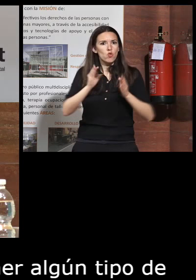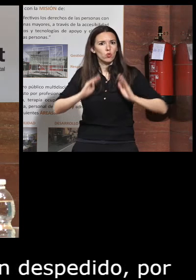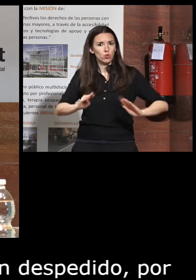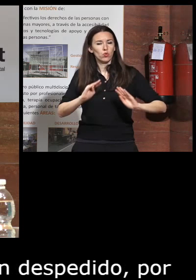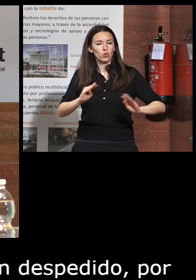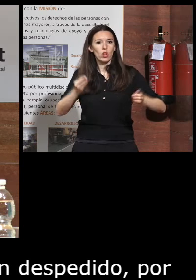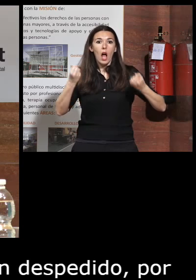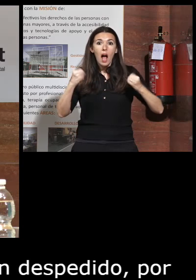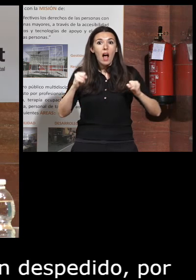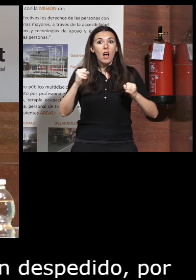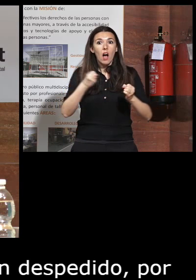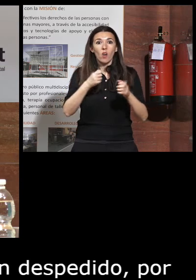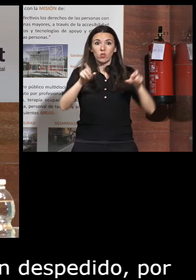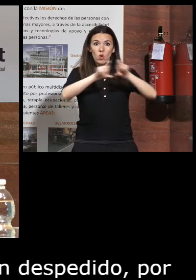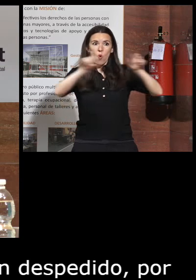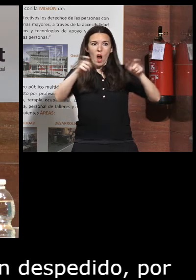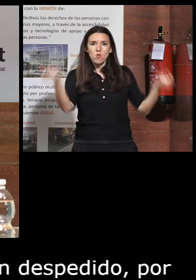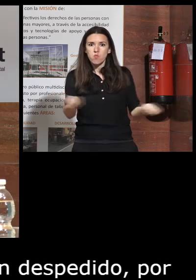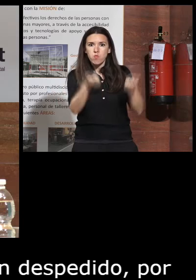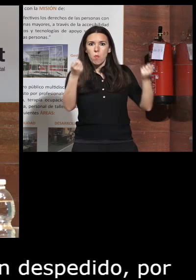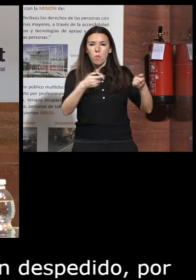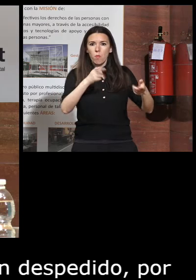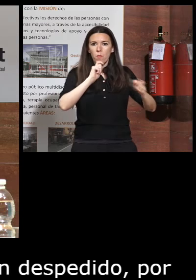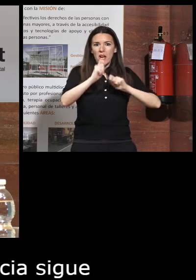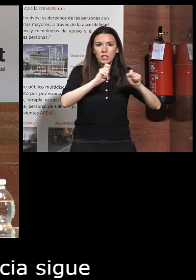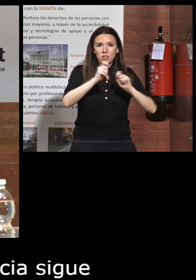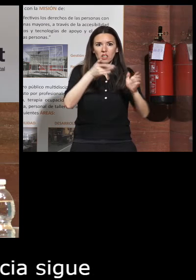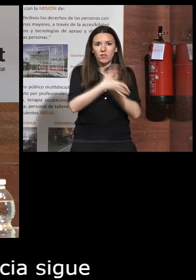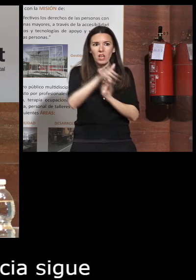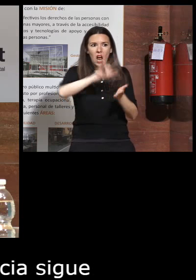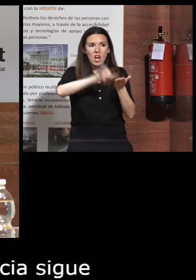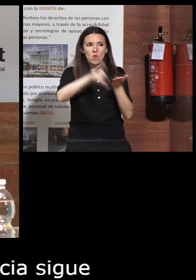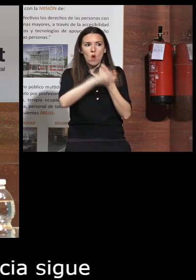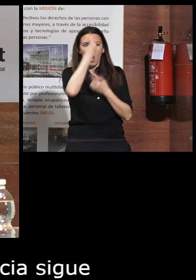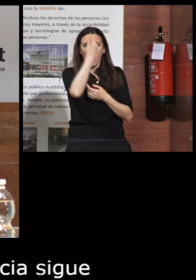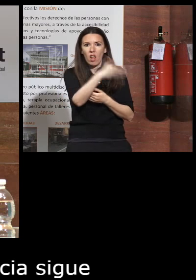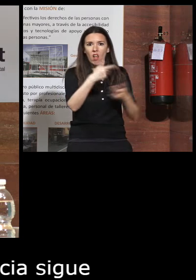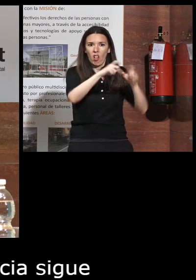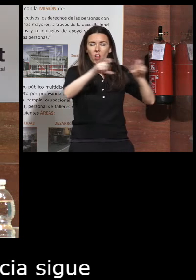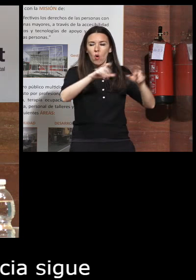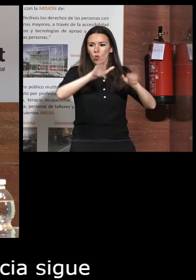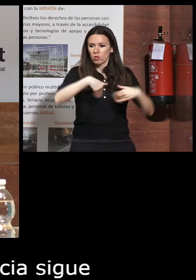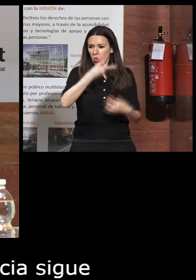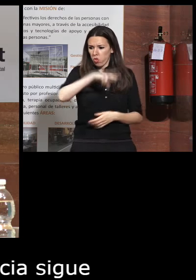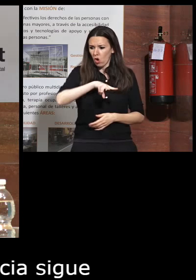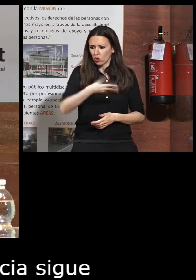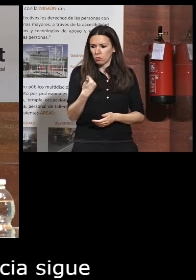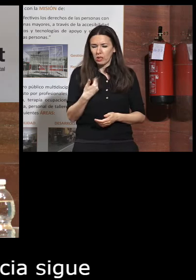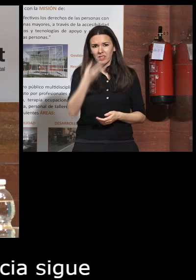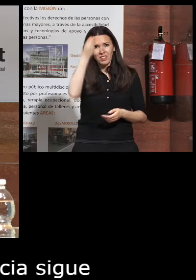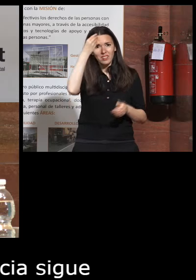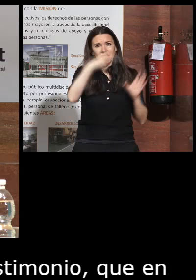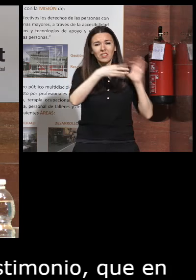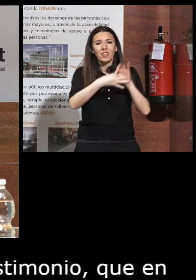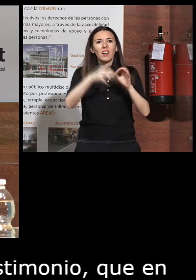aún en notas de prensa seamos estigmativos en el lenguaje ¿no? el último hace como dos meses y en relación